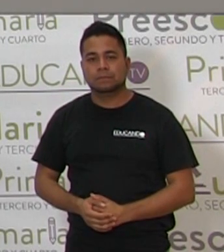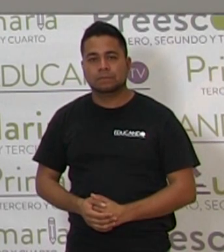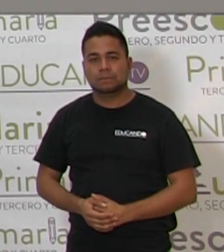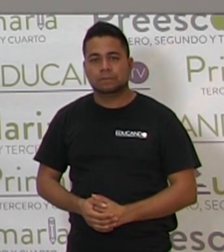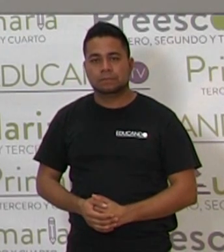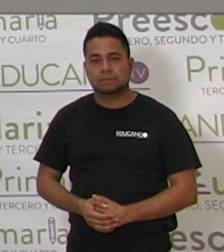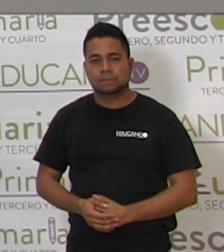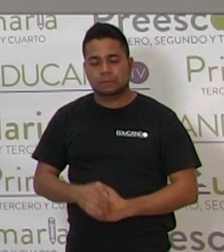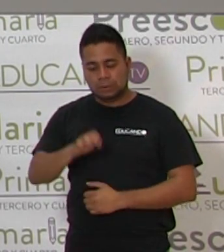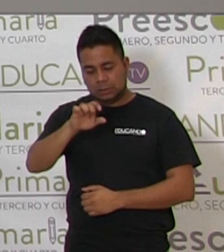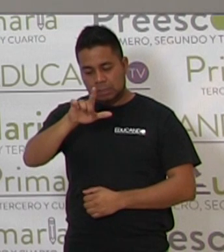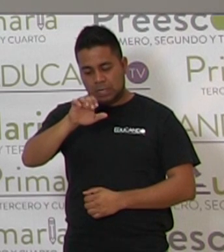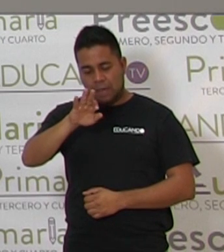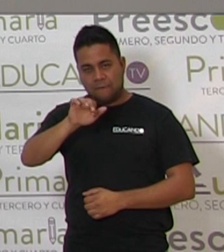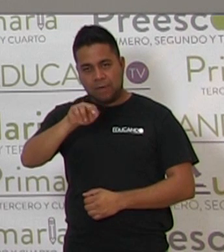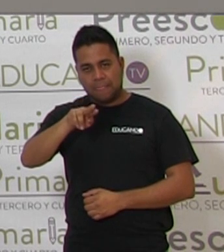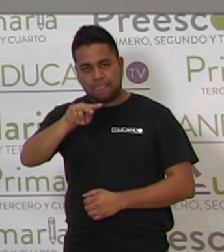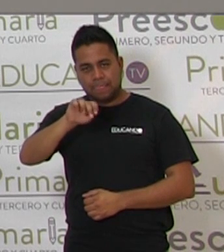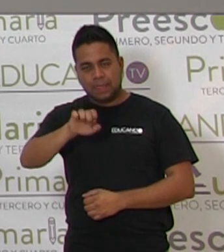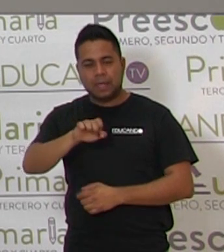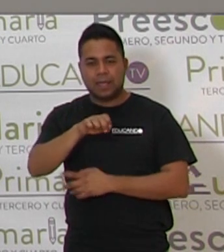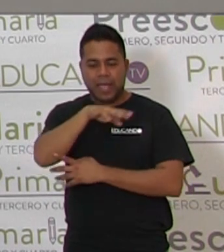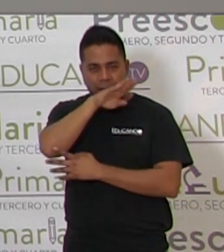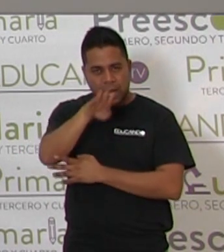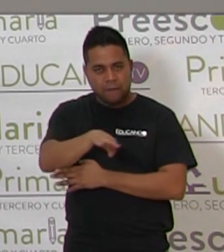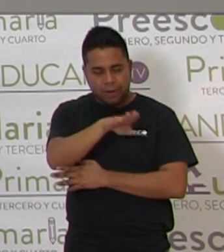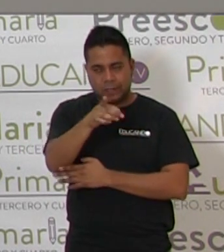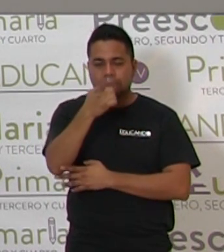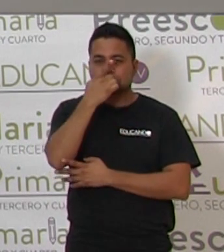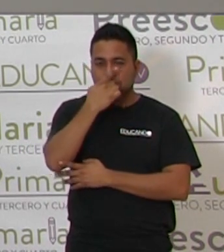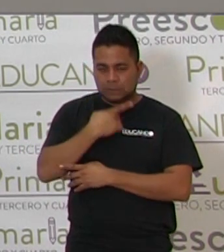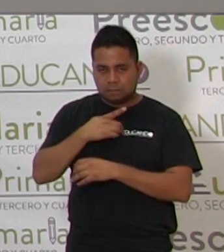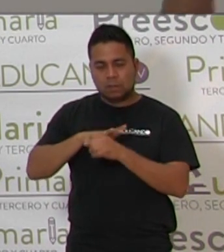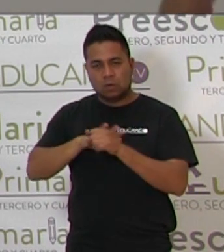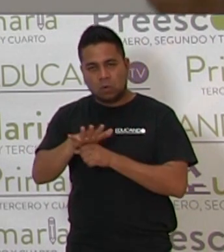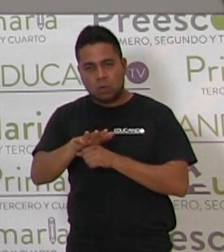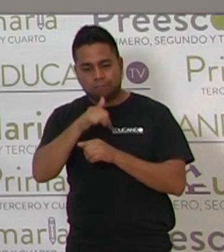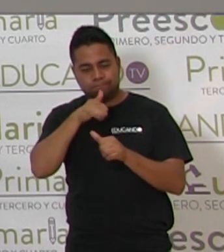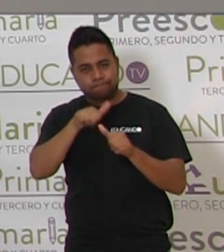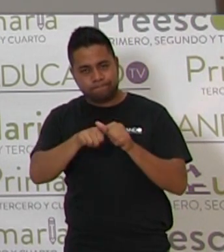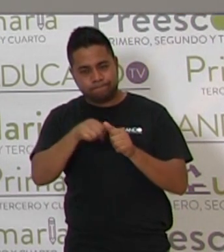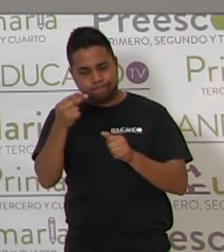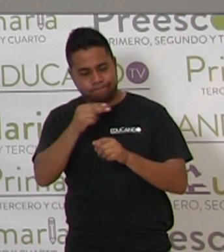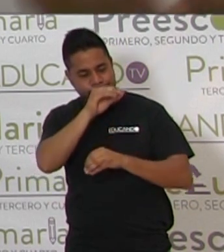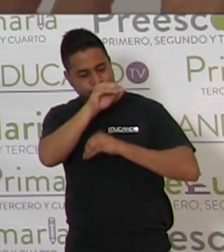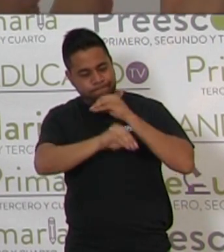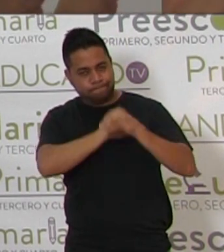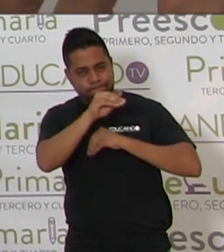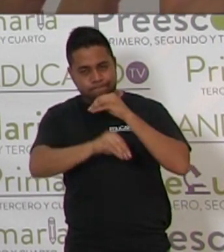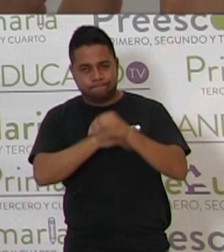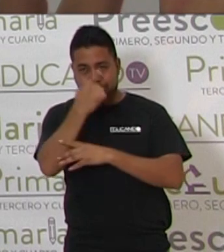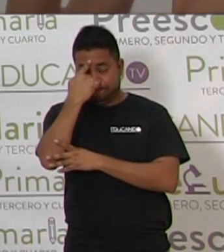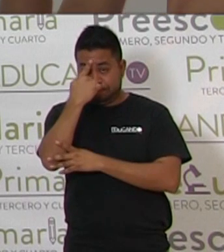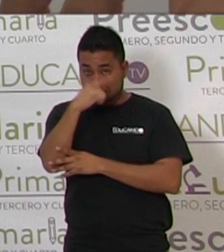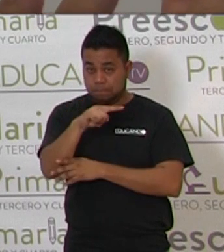Elefante. Y me digas qué vocales necesito acomodar para que